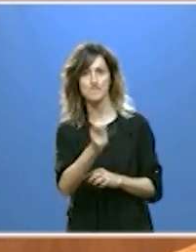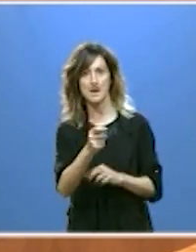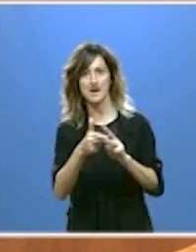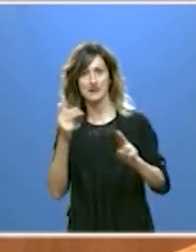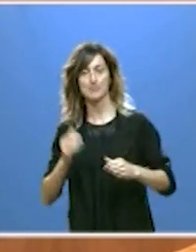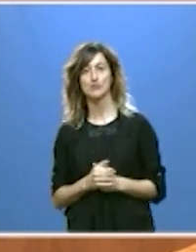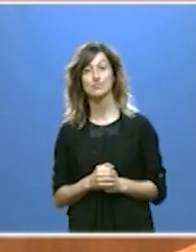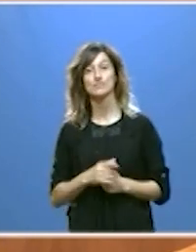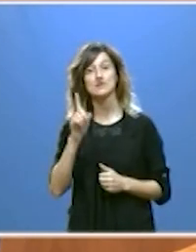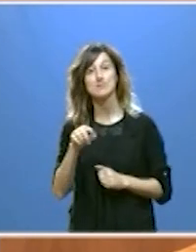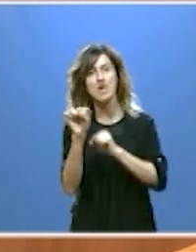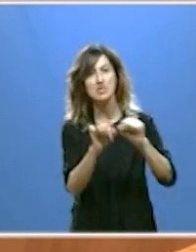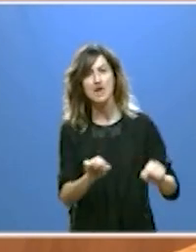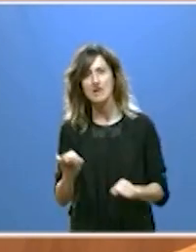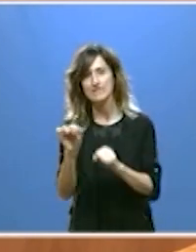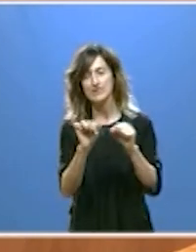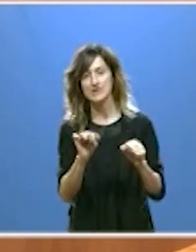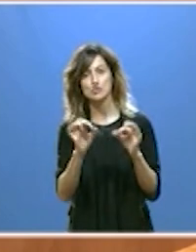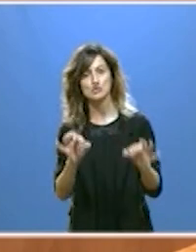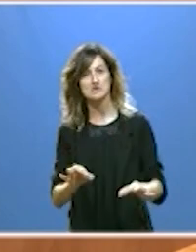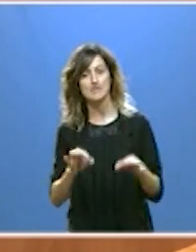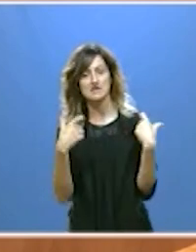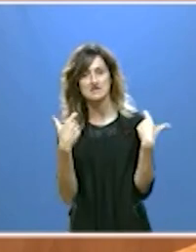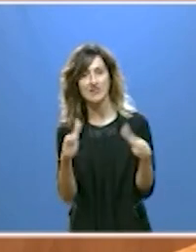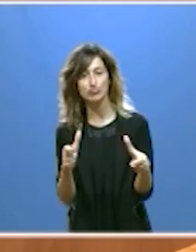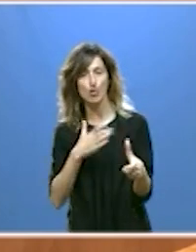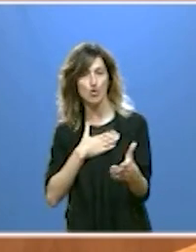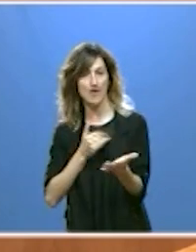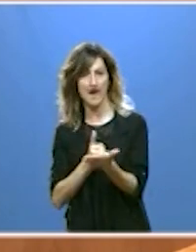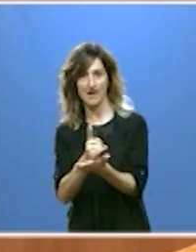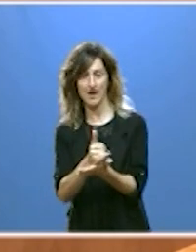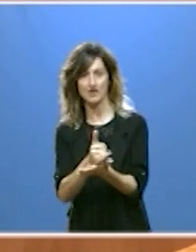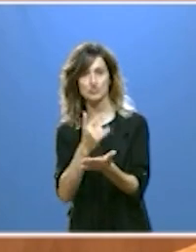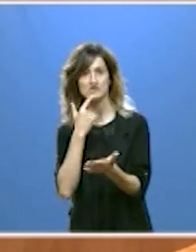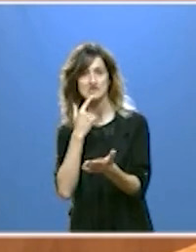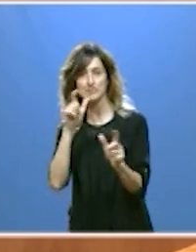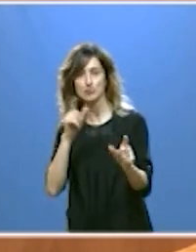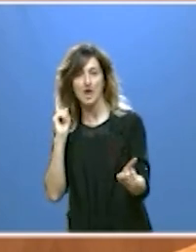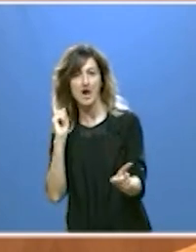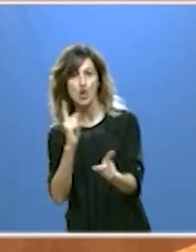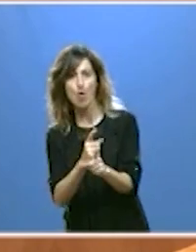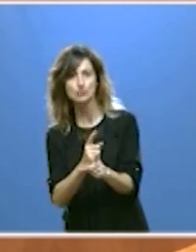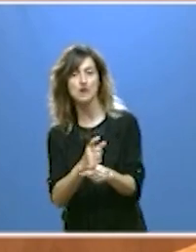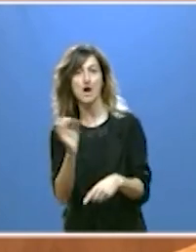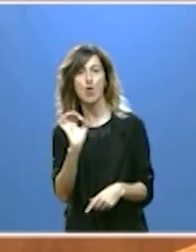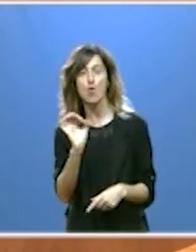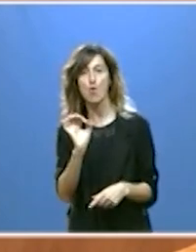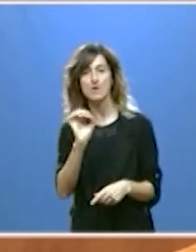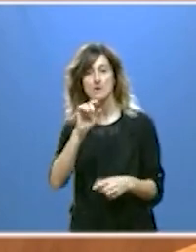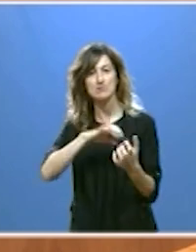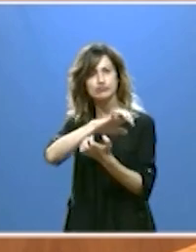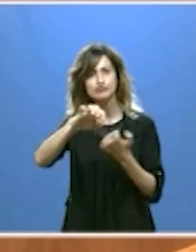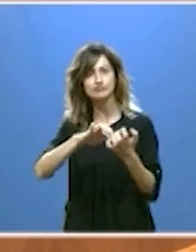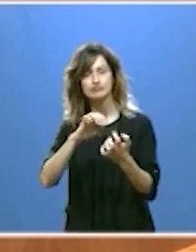supuesto defendiendo siempre a nuestro sector agrario ante los ataques y los agravios